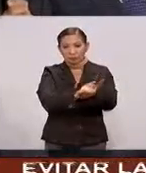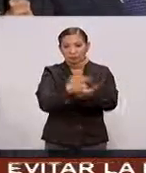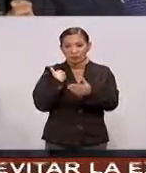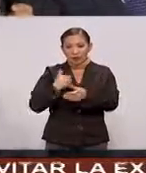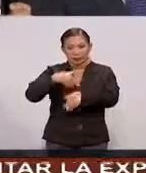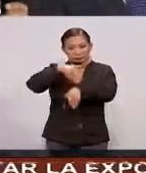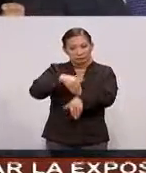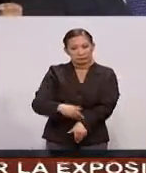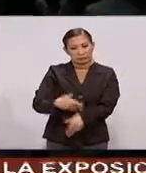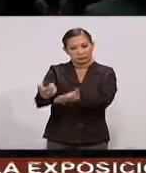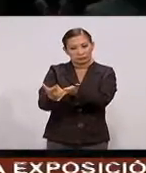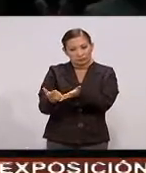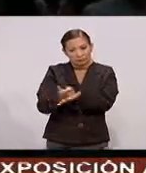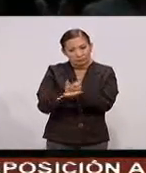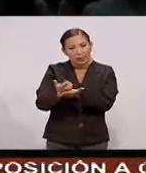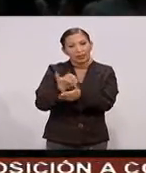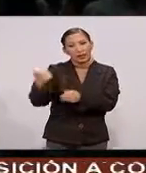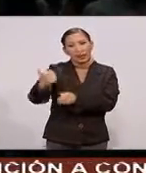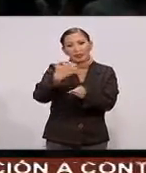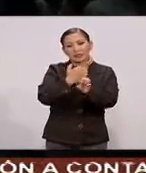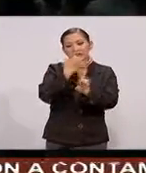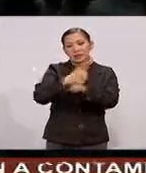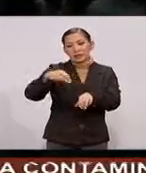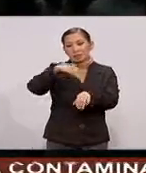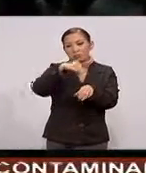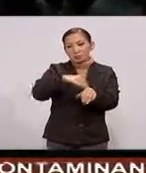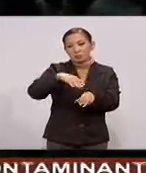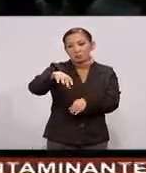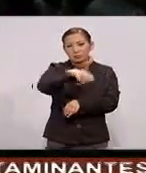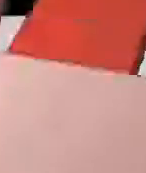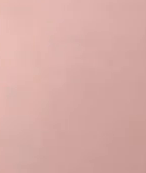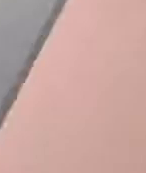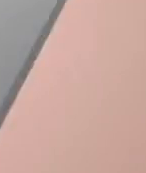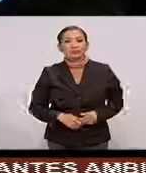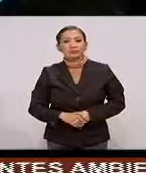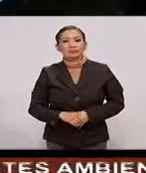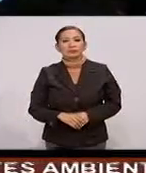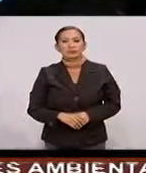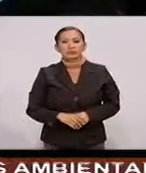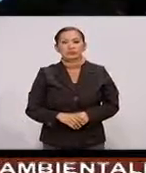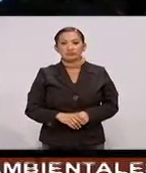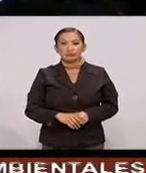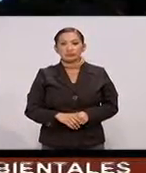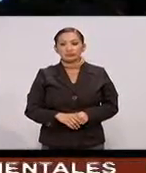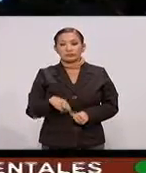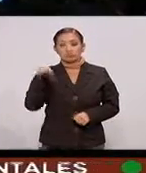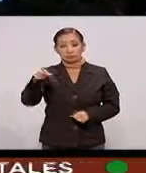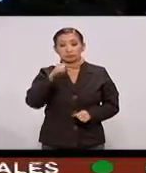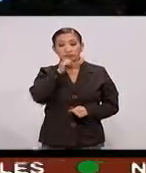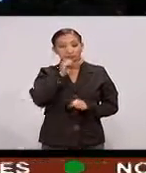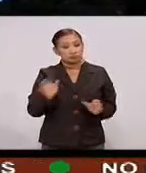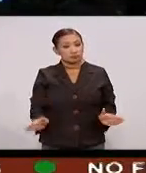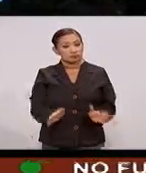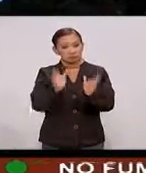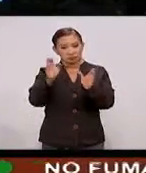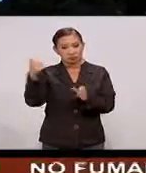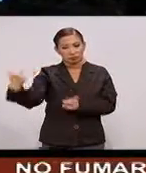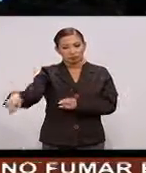disciplina financiera De las entidades federativas Y los municipios Que promoverá La